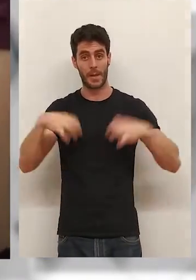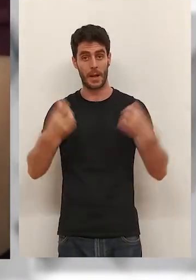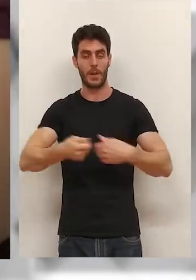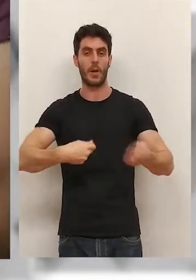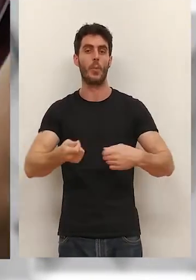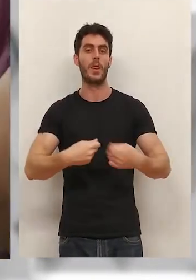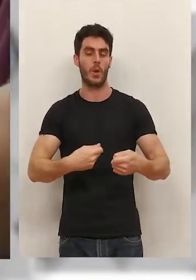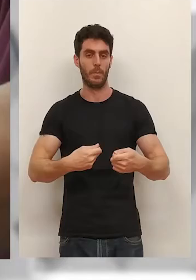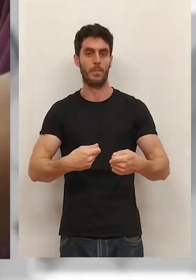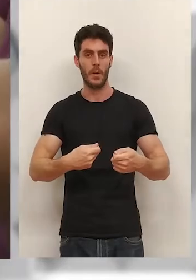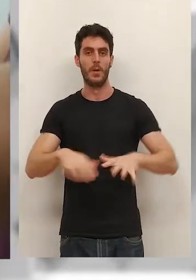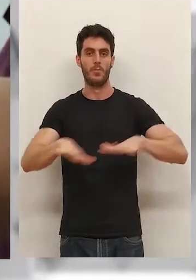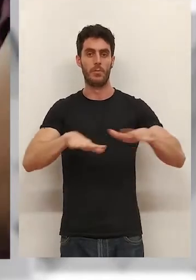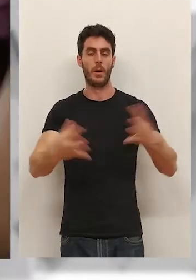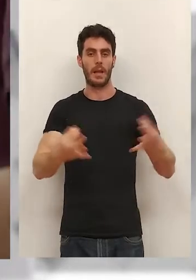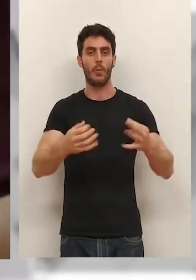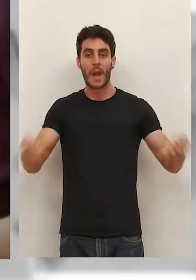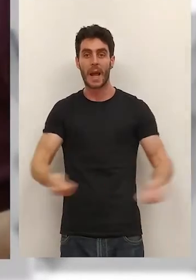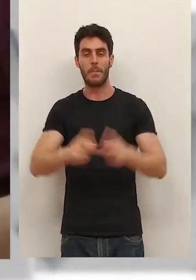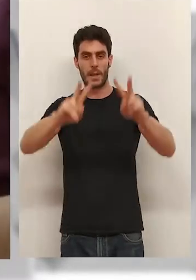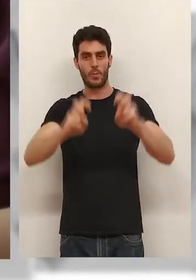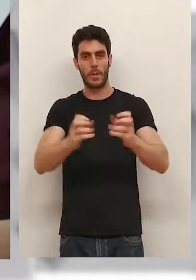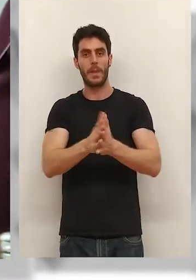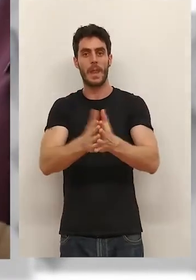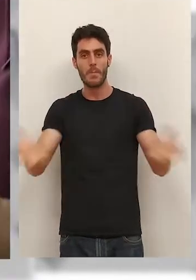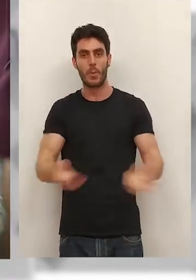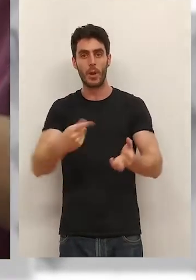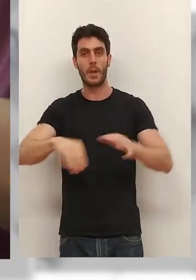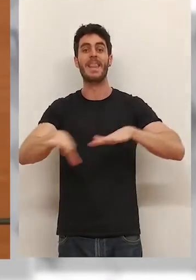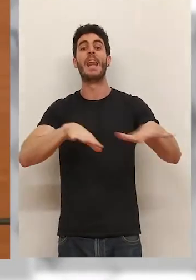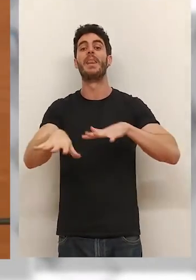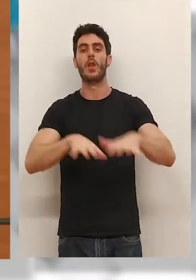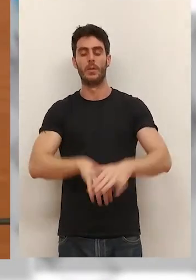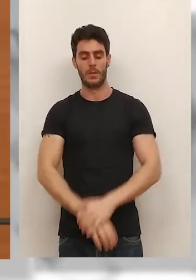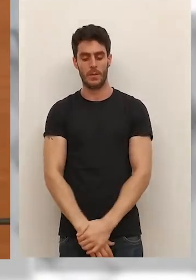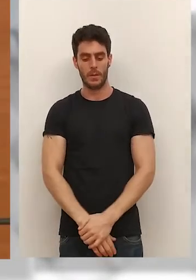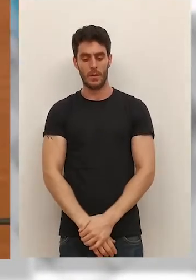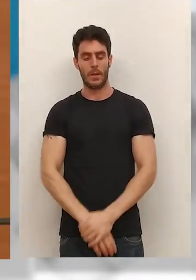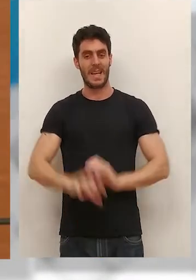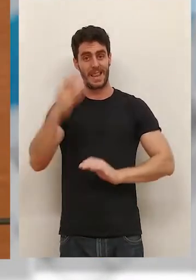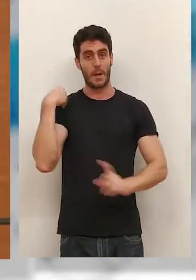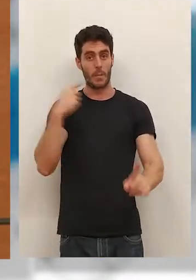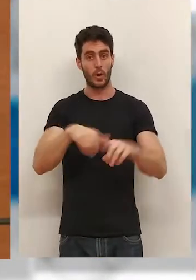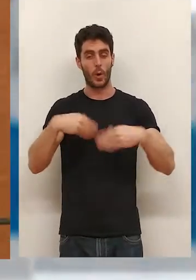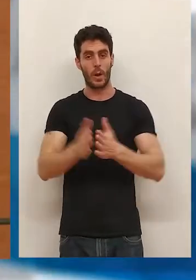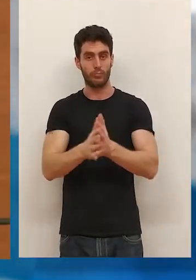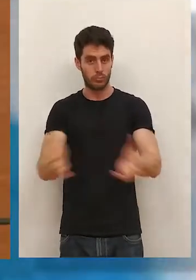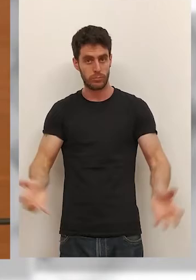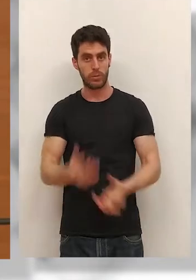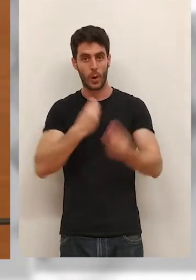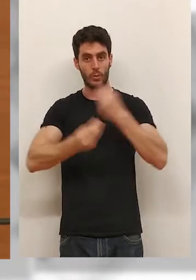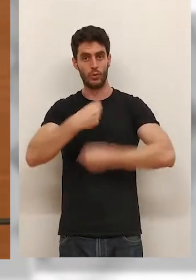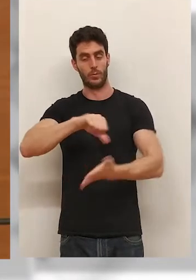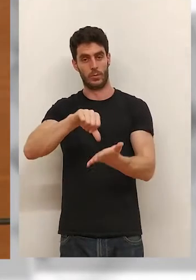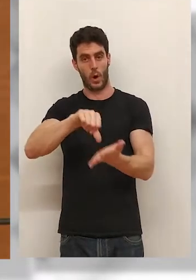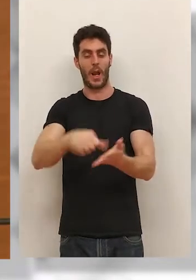Comercio ponen en marcha una nueva campaña de promoción y dinamización. Los objetivos de esta iniciativa son incentivar el consumo en el comercio